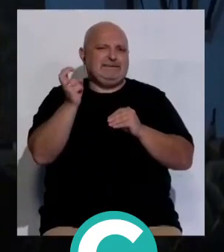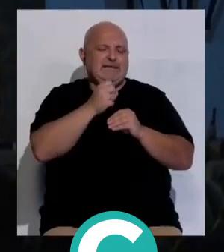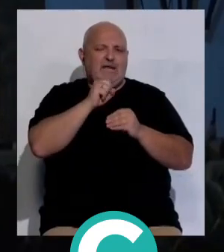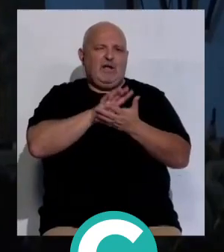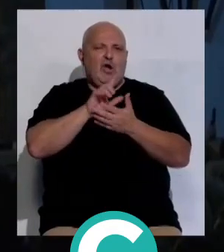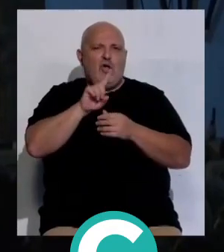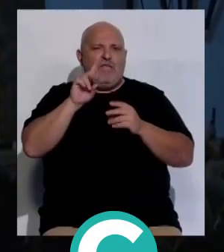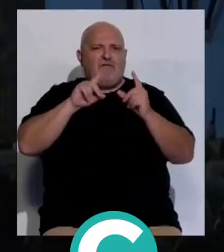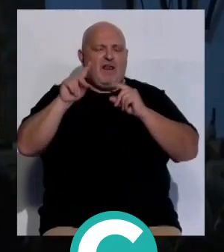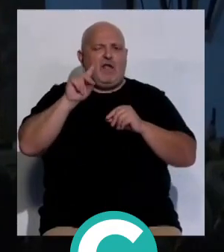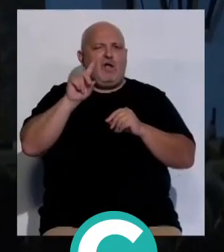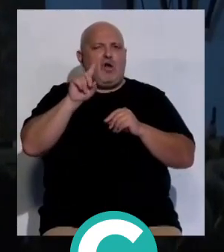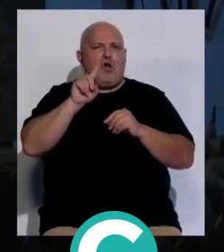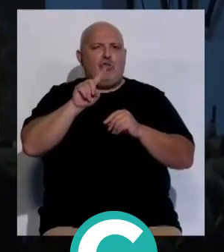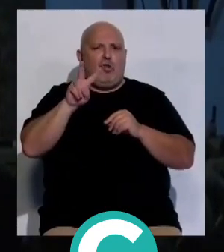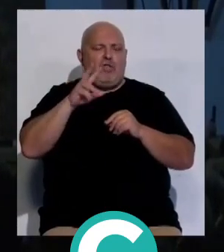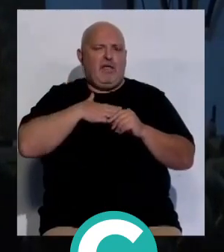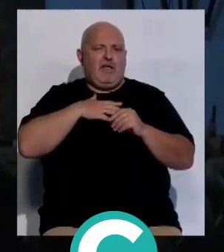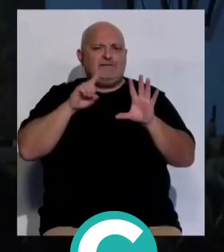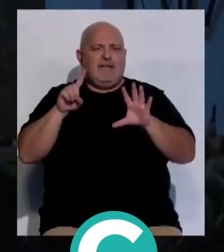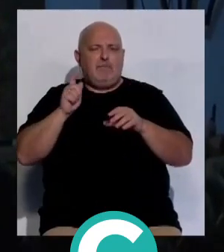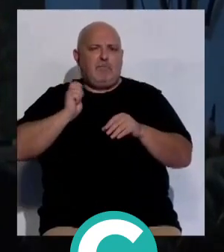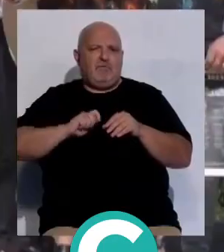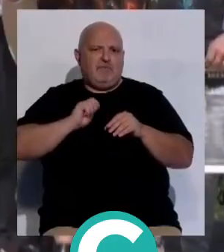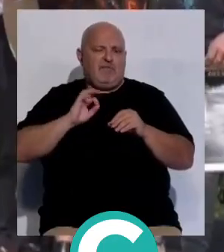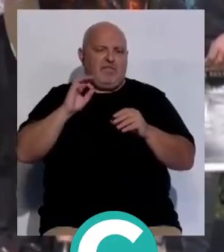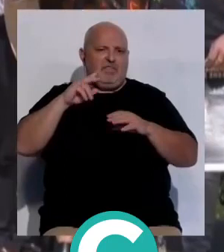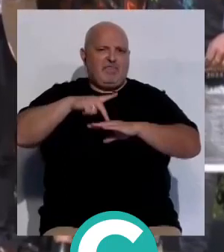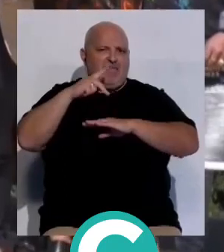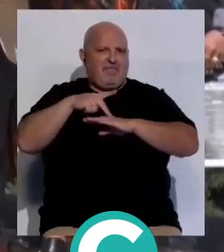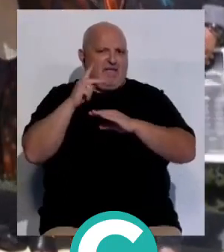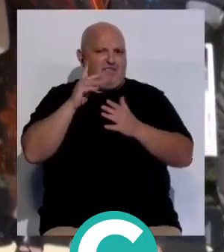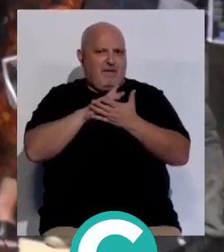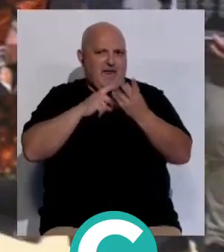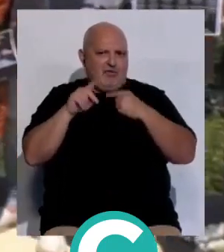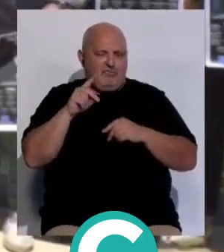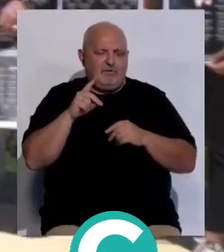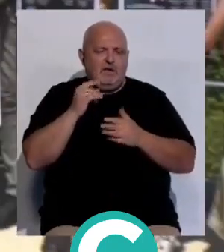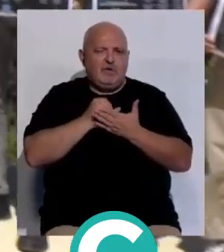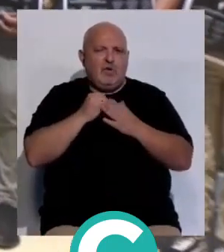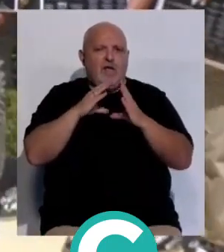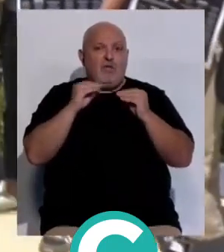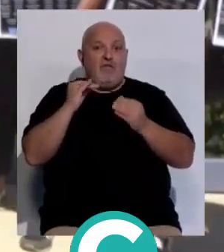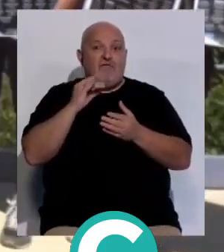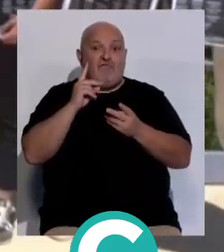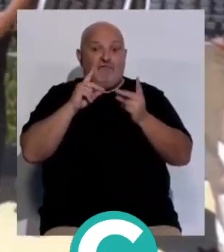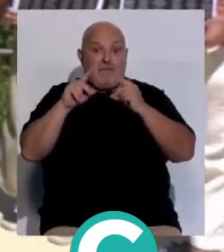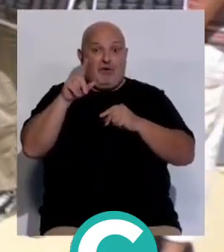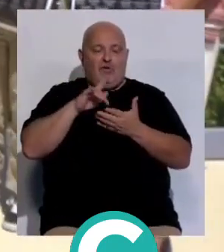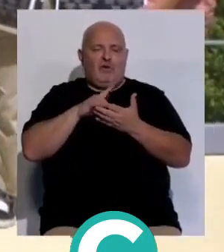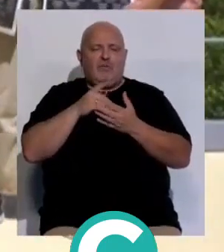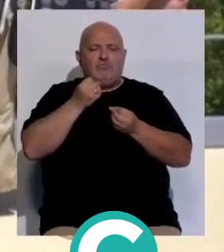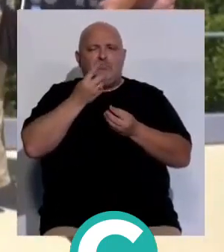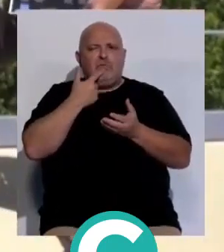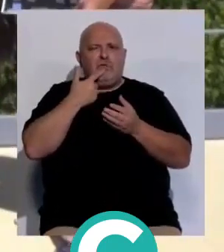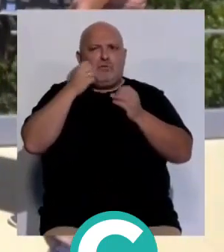cante y 11 de baile con 12 cantaores de Cádiz y 6 profesionales de la danza. El director del Instituto Andaluz del Flamenco, Cristóbal Ortega,